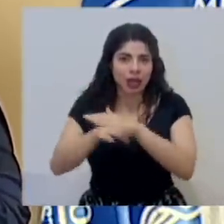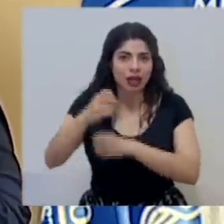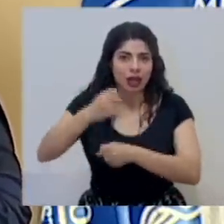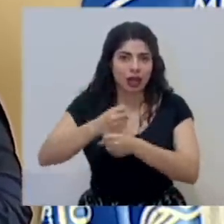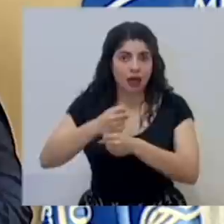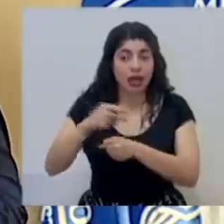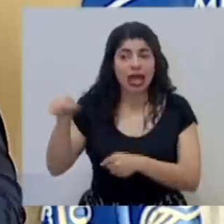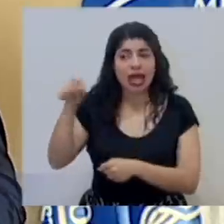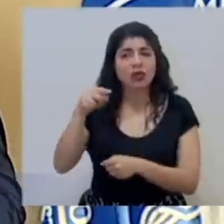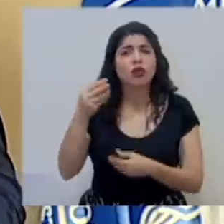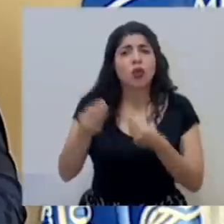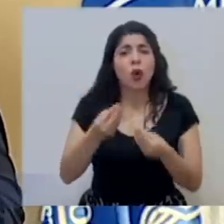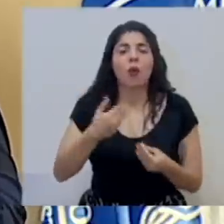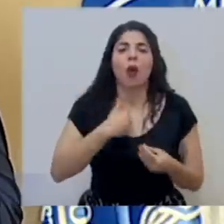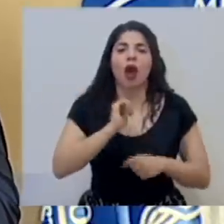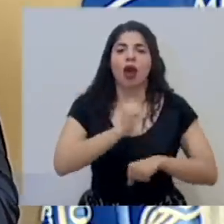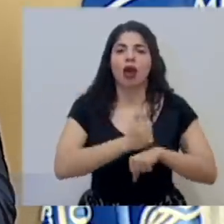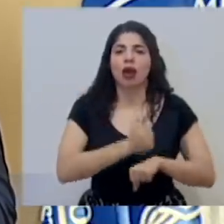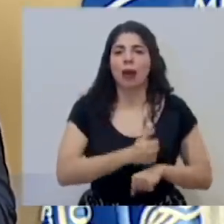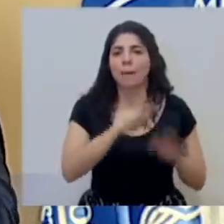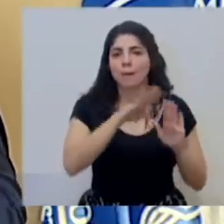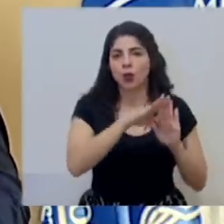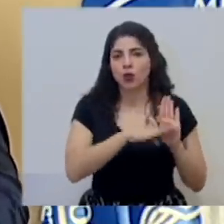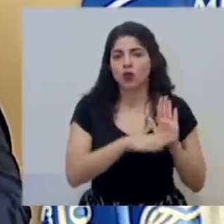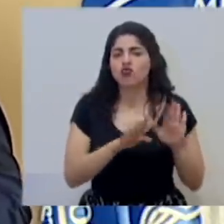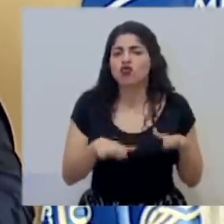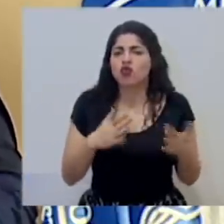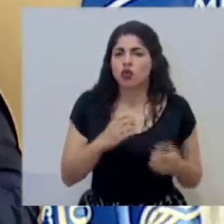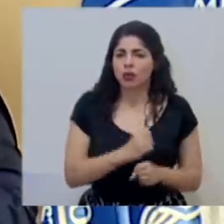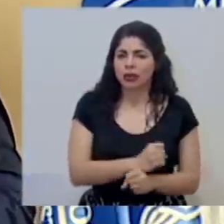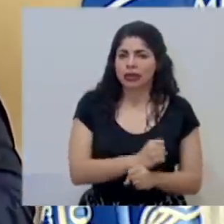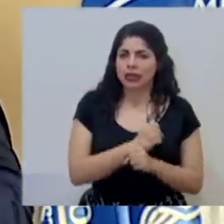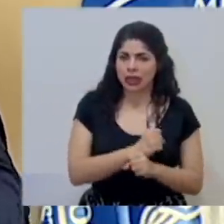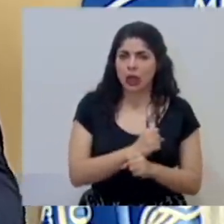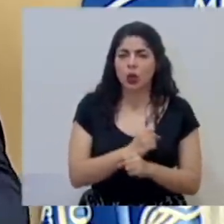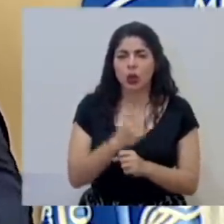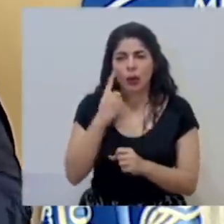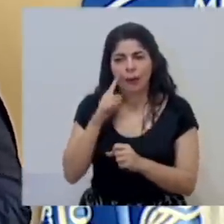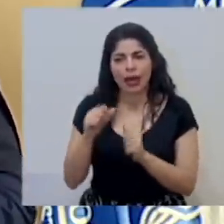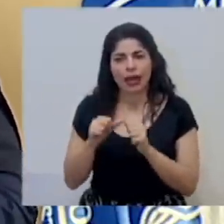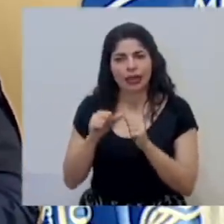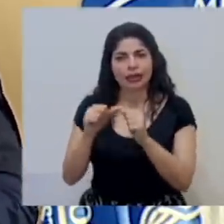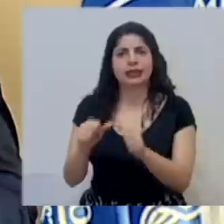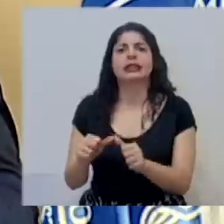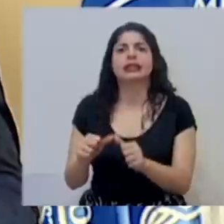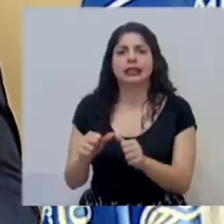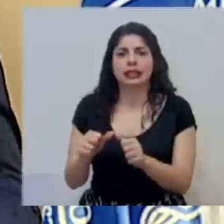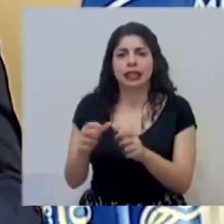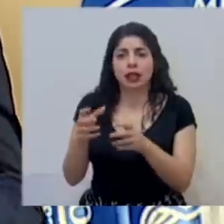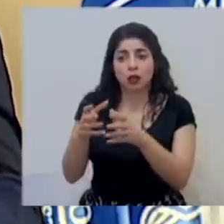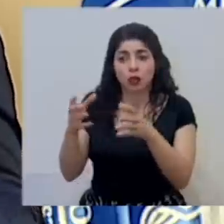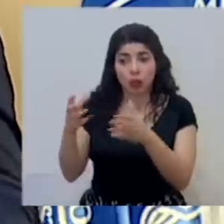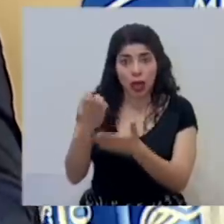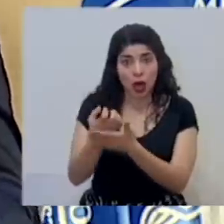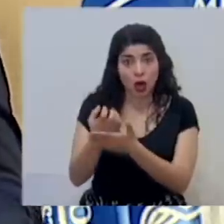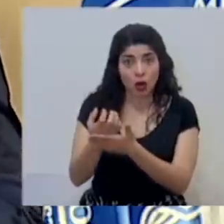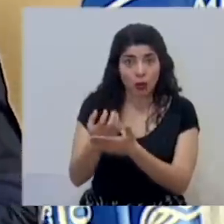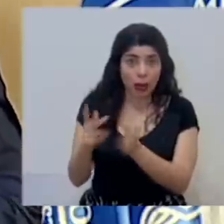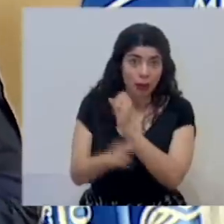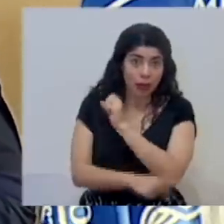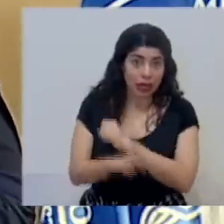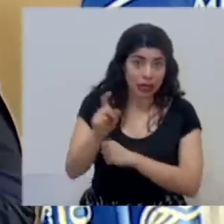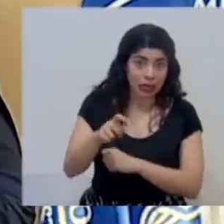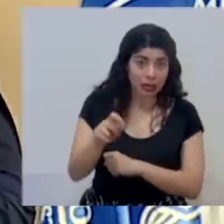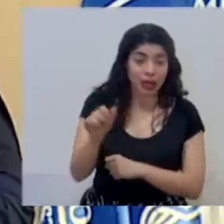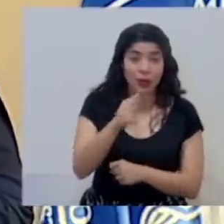ello se está trabajando también protocolos para ver cuál es la forma segura y oportuna de mantener ese crecimiento económico que requiere el